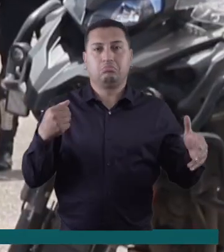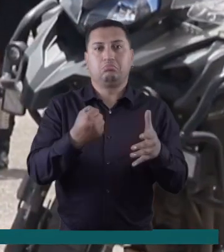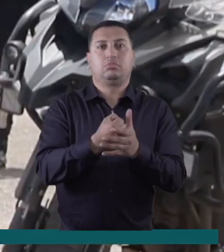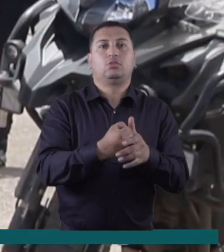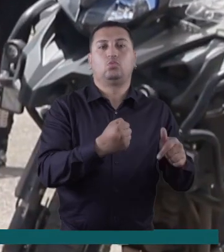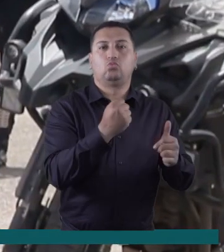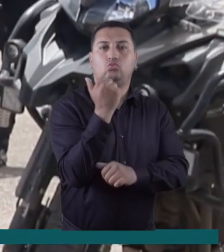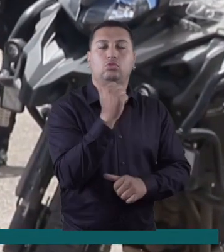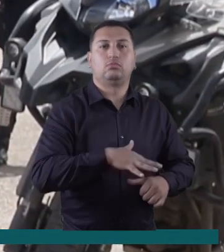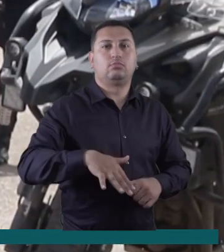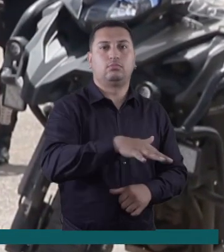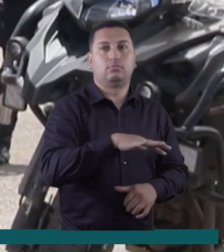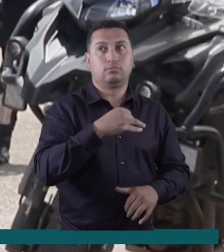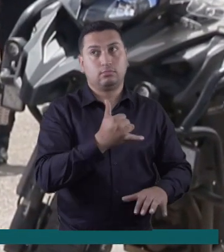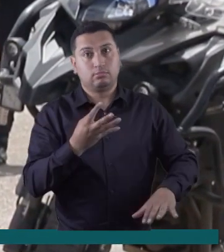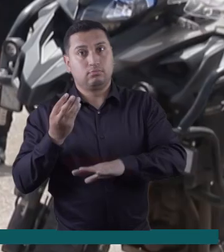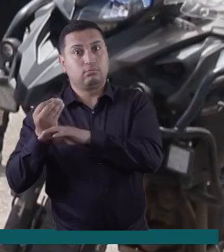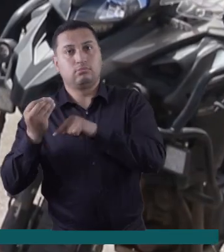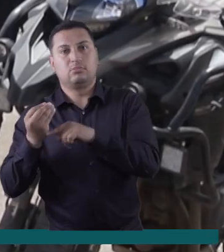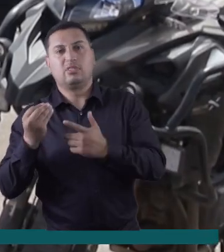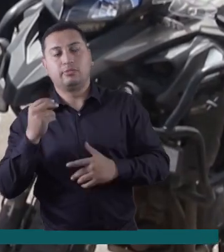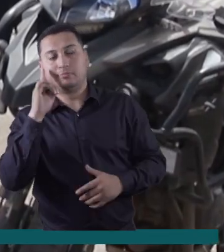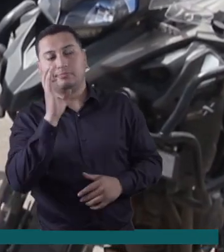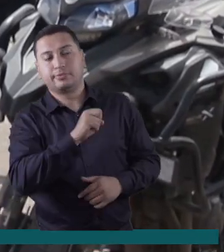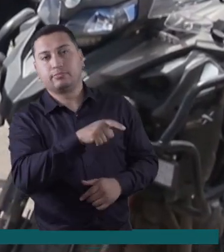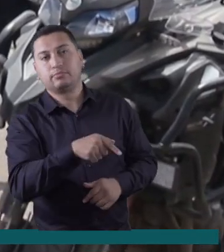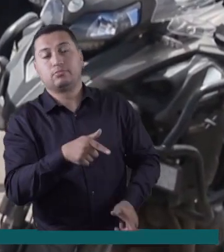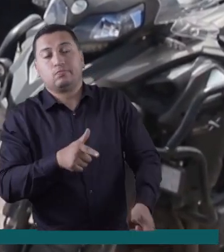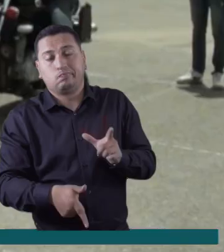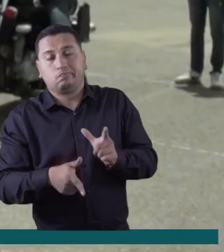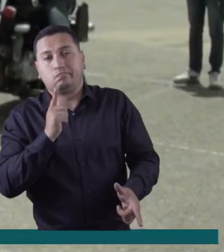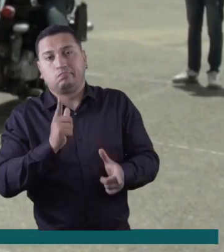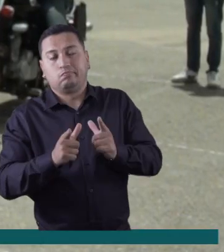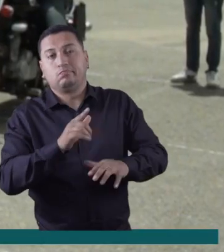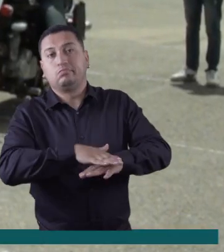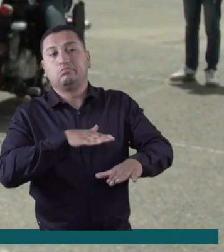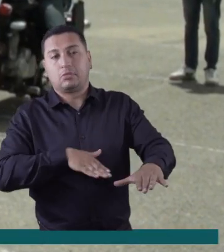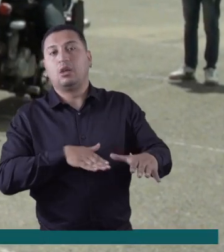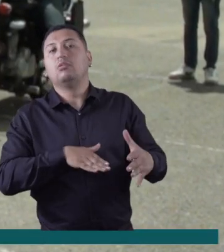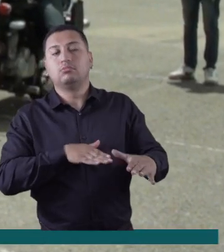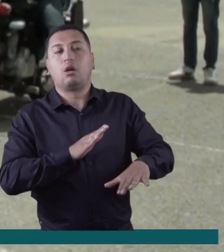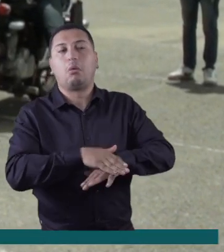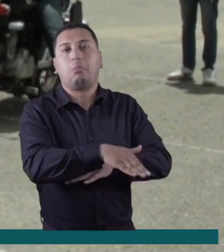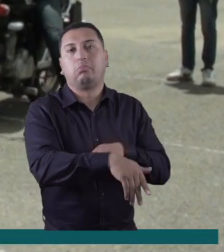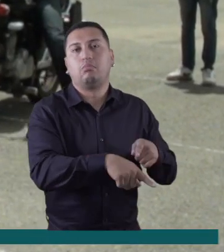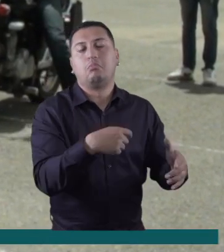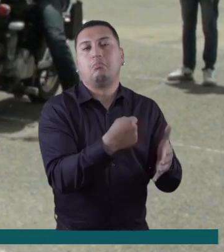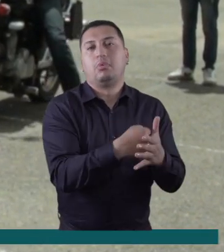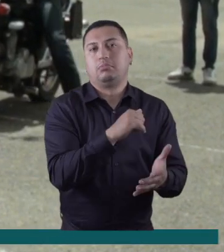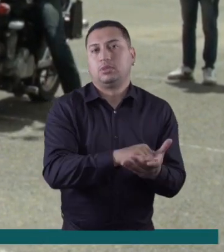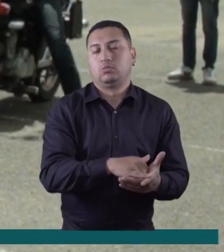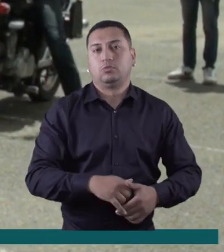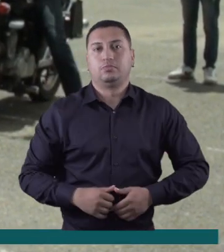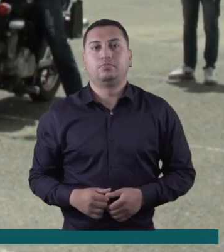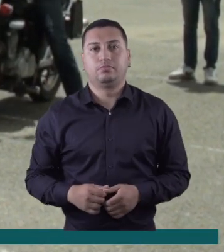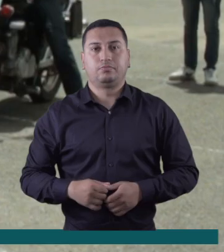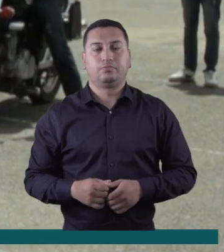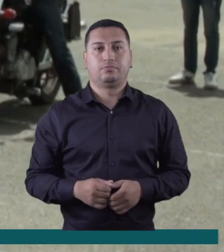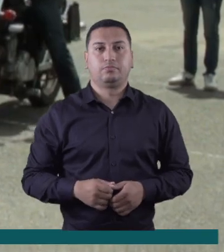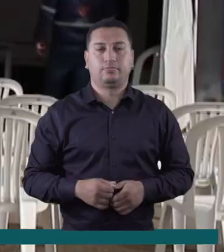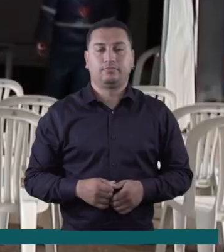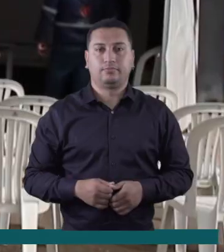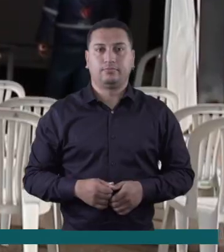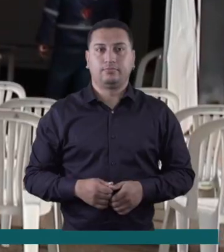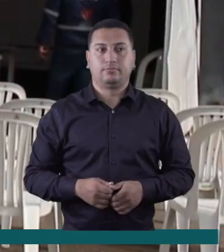carretera de Boyacá. Según la Agencia Nacional de Seguridad Vial, la ingesta de licor está entre las causas principales de la